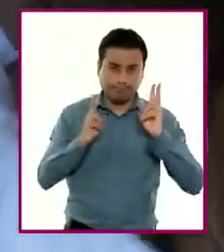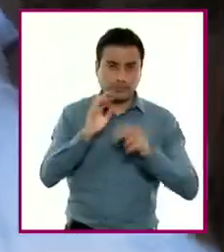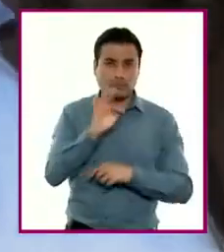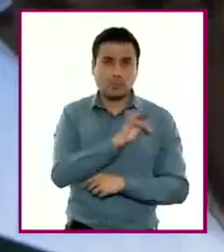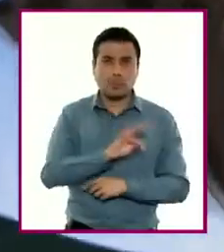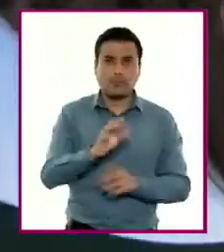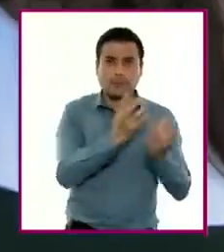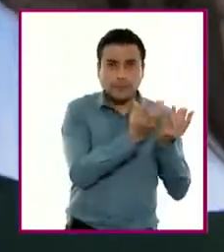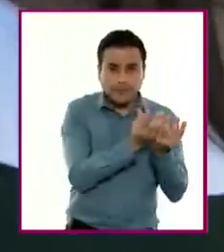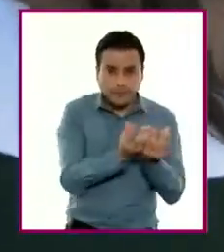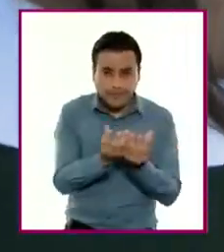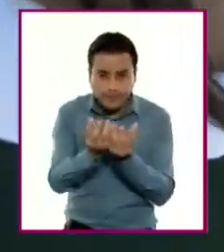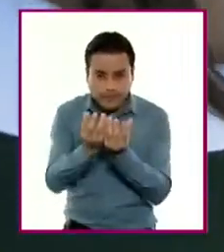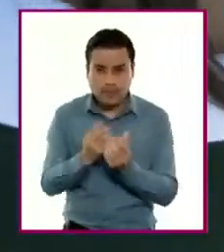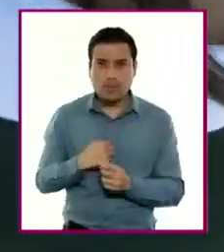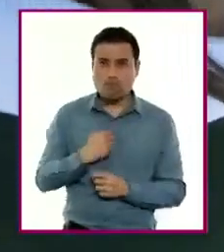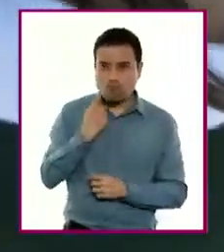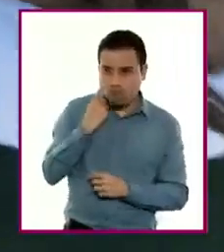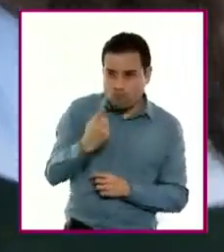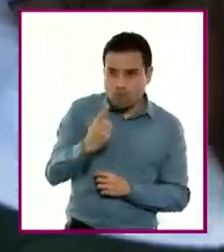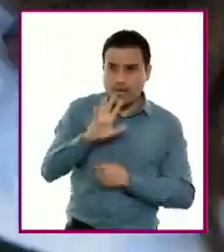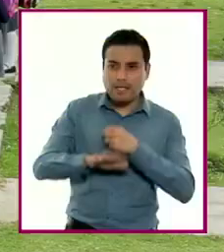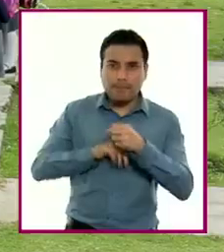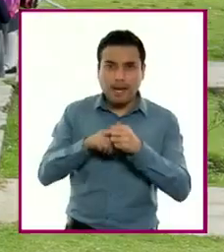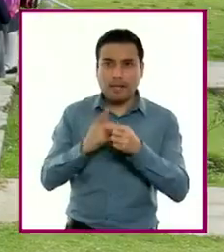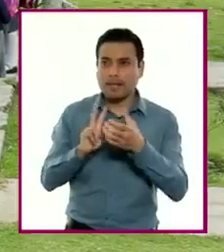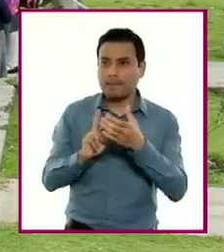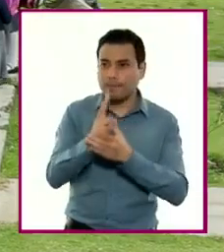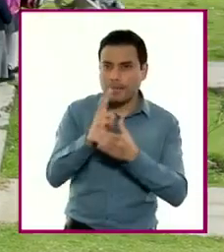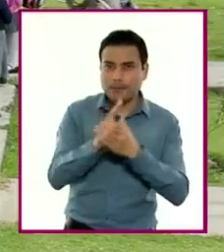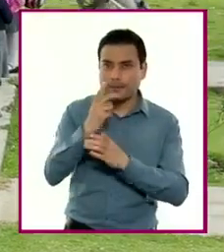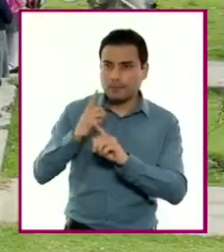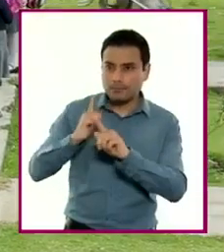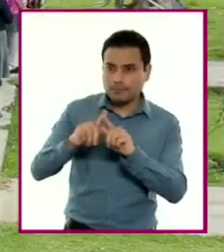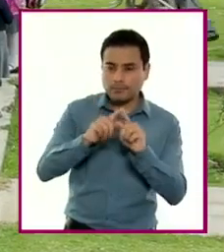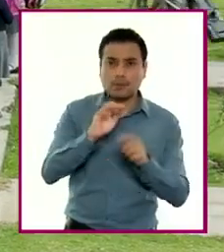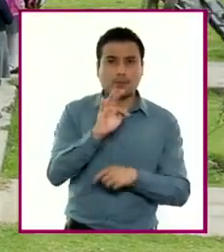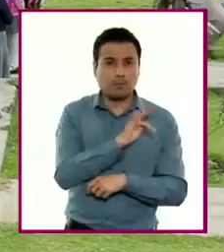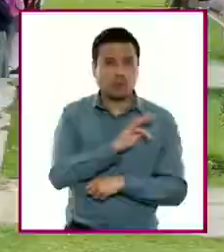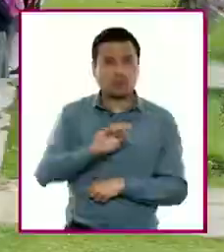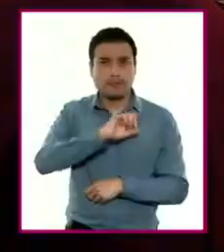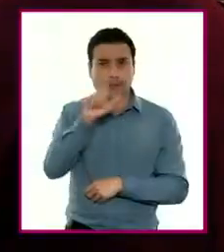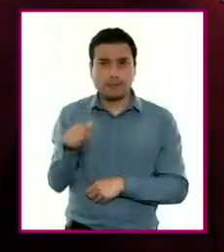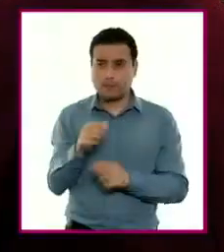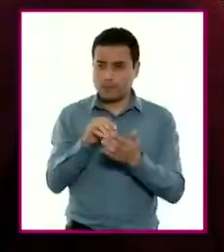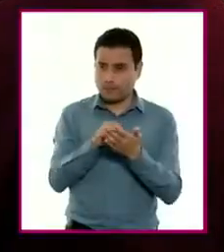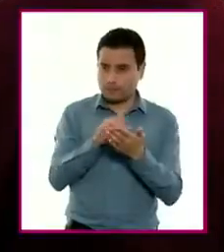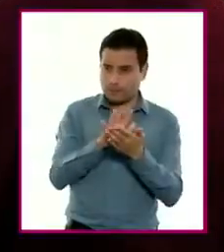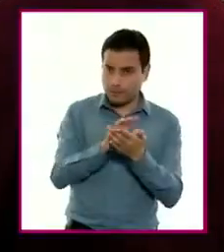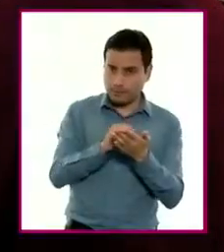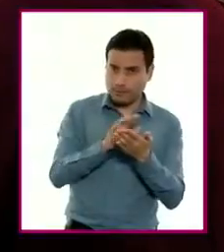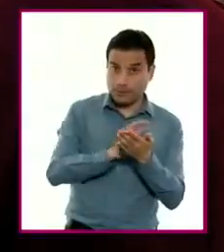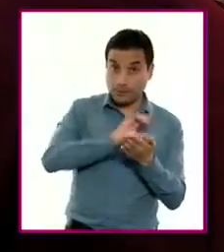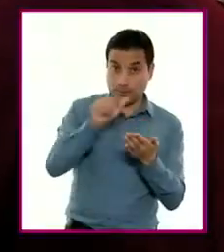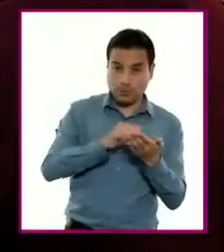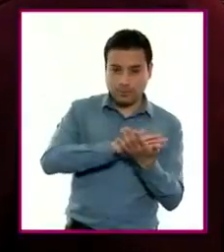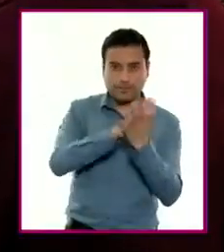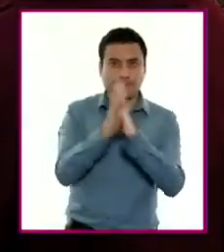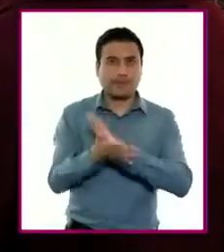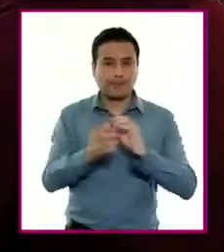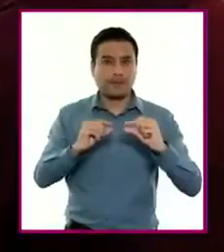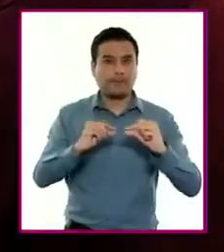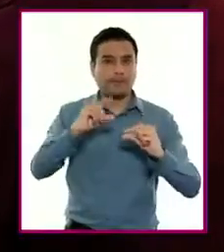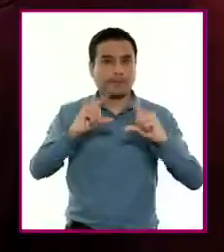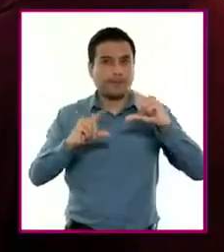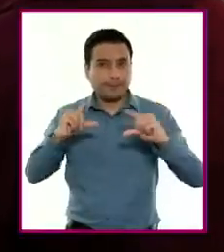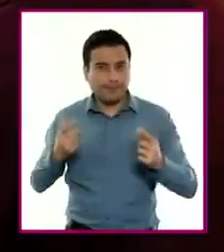en las que se pueden observar distintos organismos, registrar información en tablas y representarla en